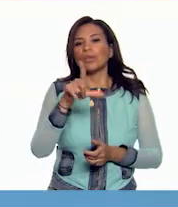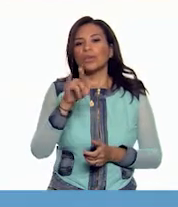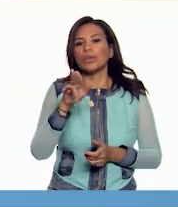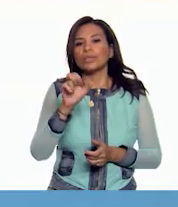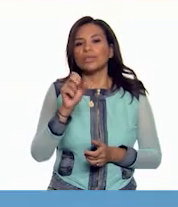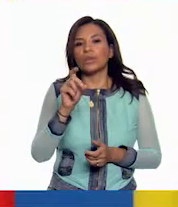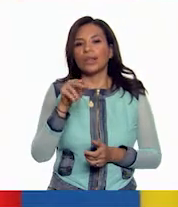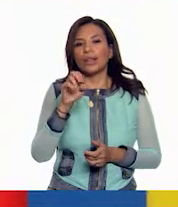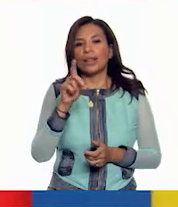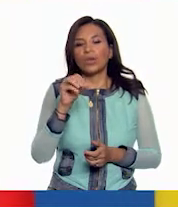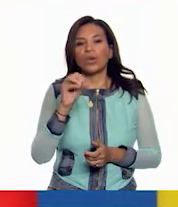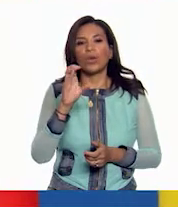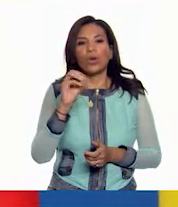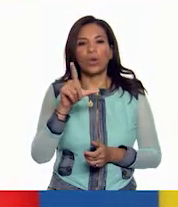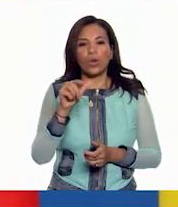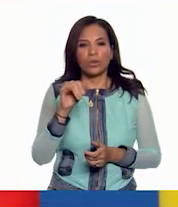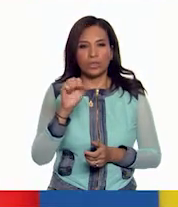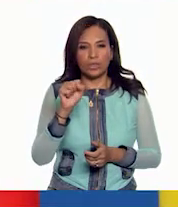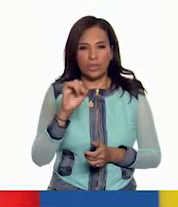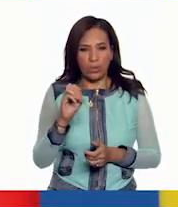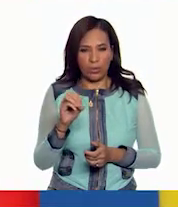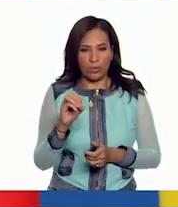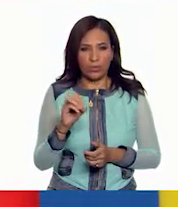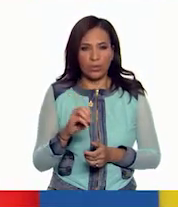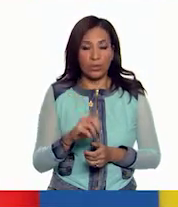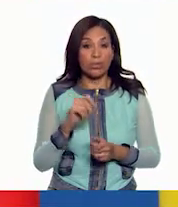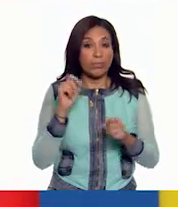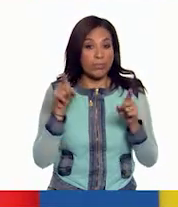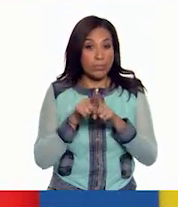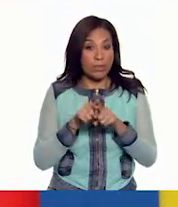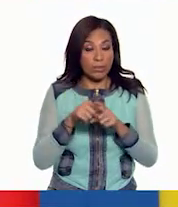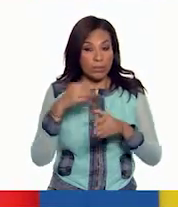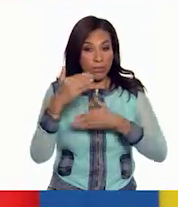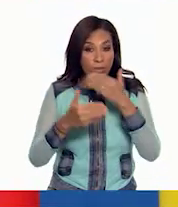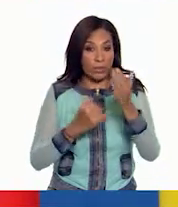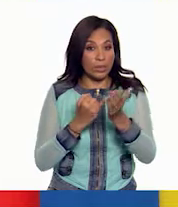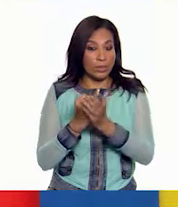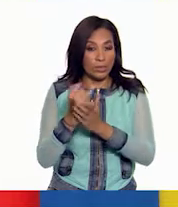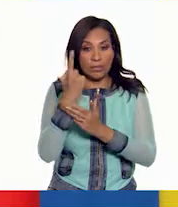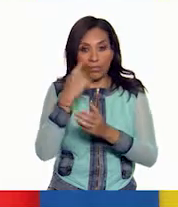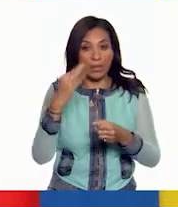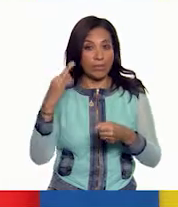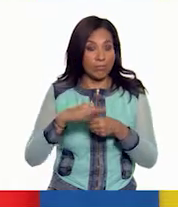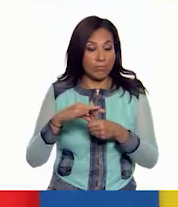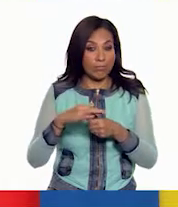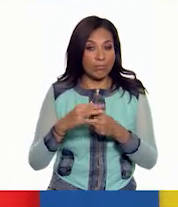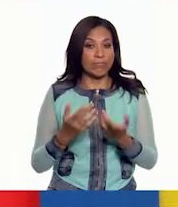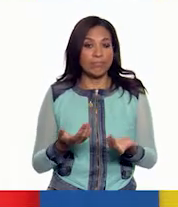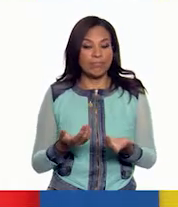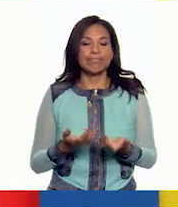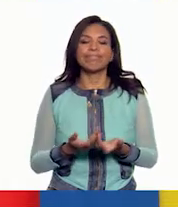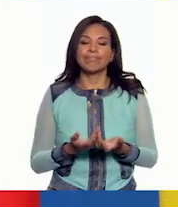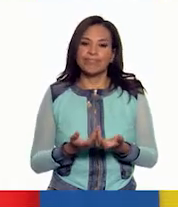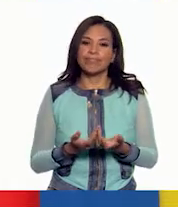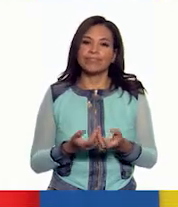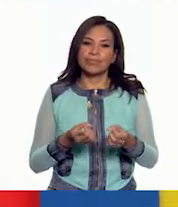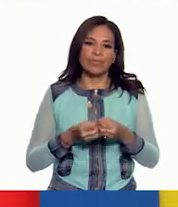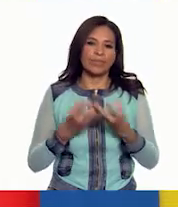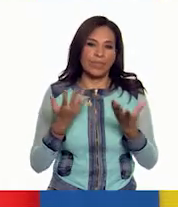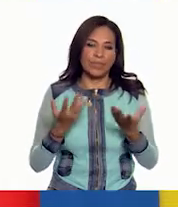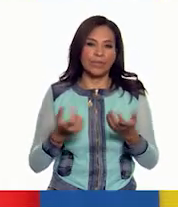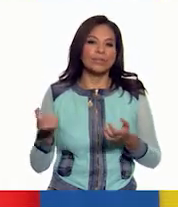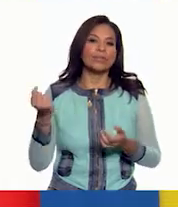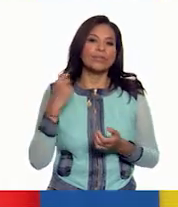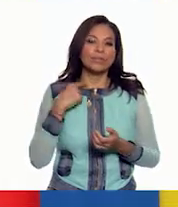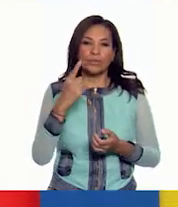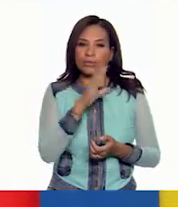Colosio. ¿Cómo? ¿En pleno proceso de democratización? Bueno, claro que el